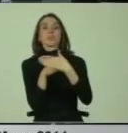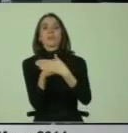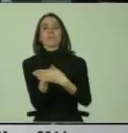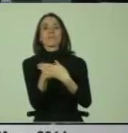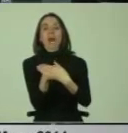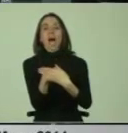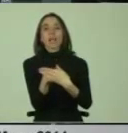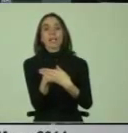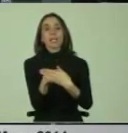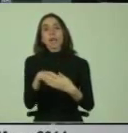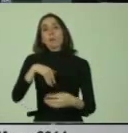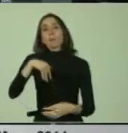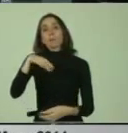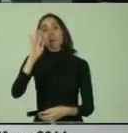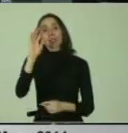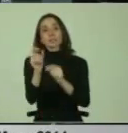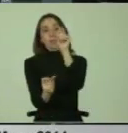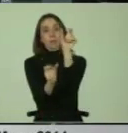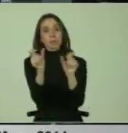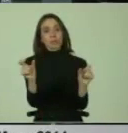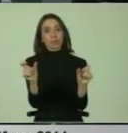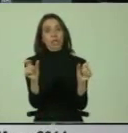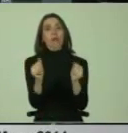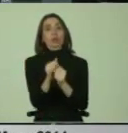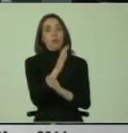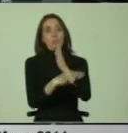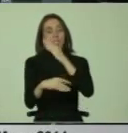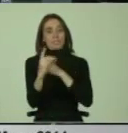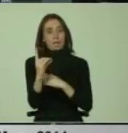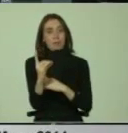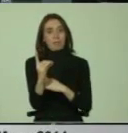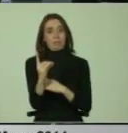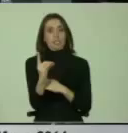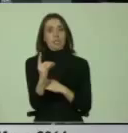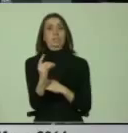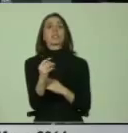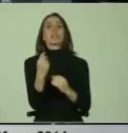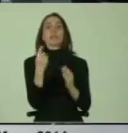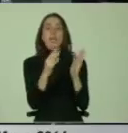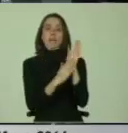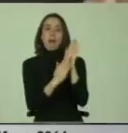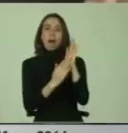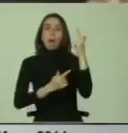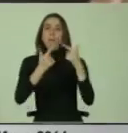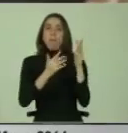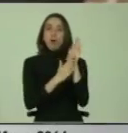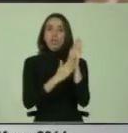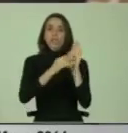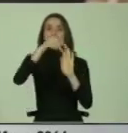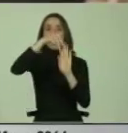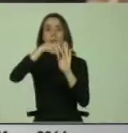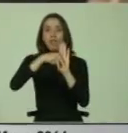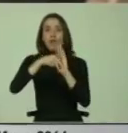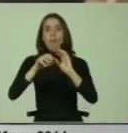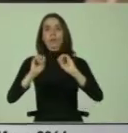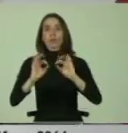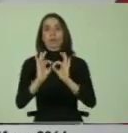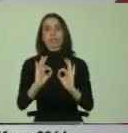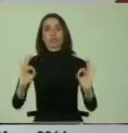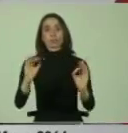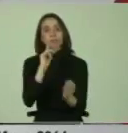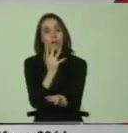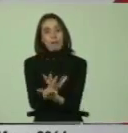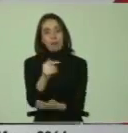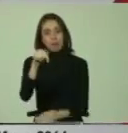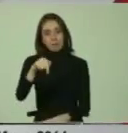que afecta más a las personas con discapacidad, que tiene que ver con la propia política y normativa de la educación especial actual.